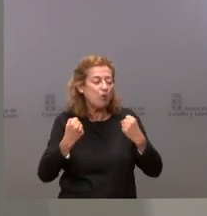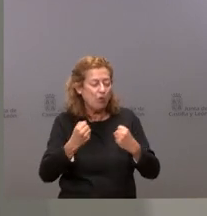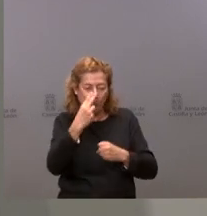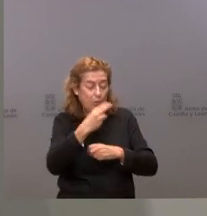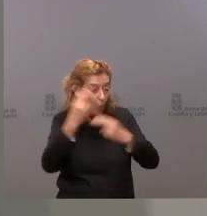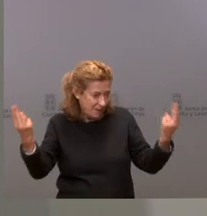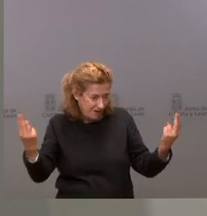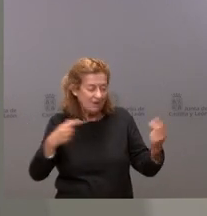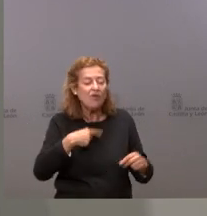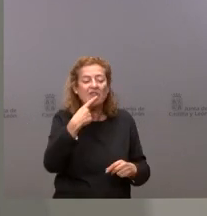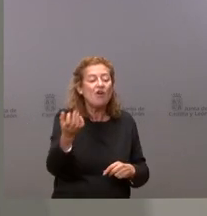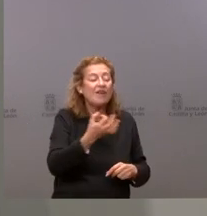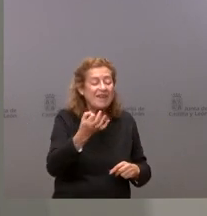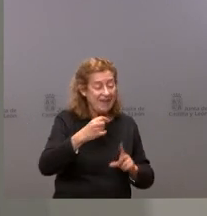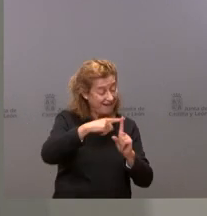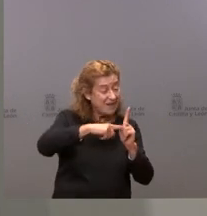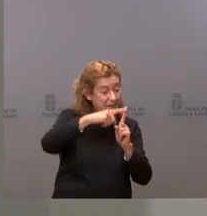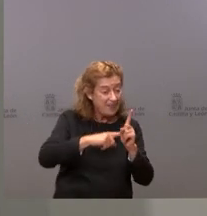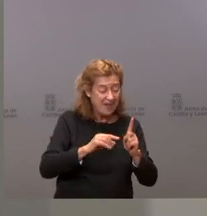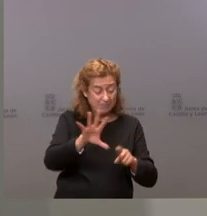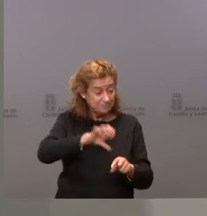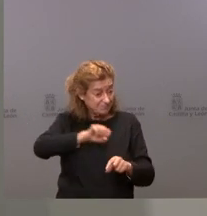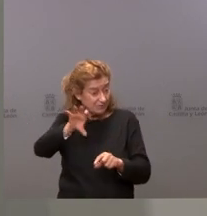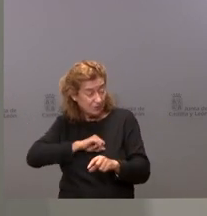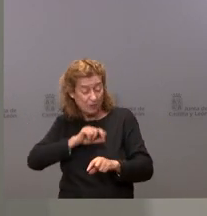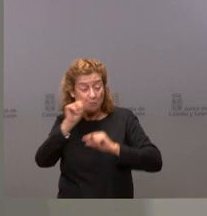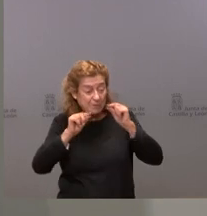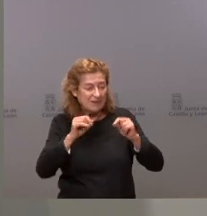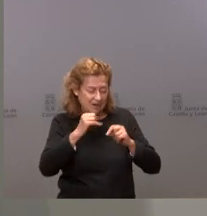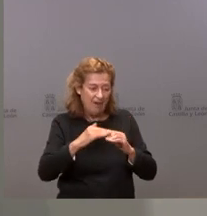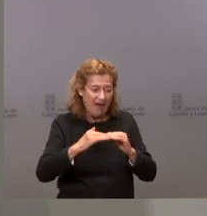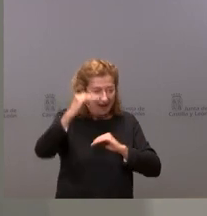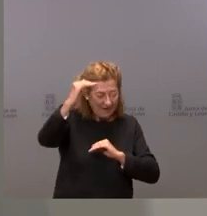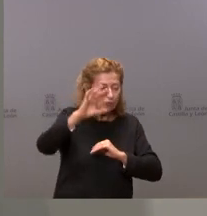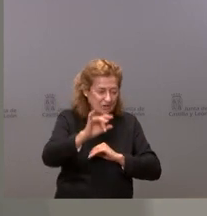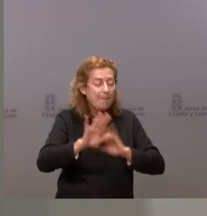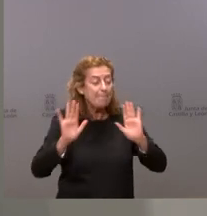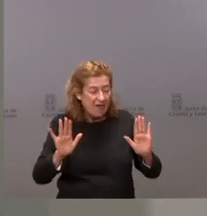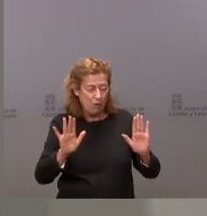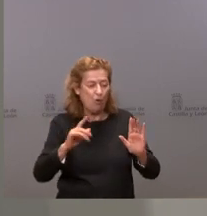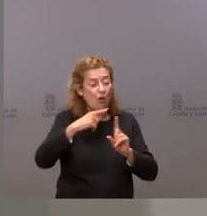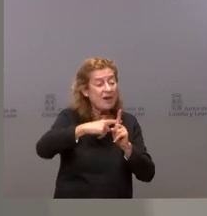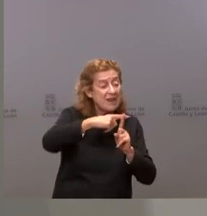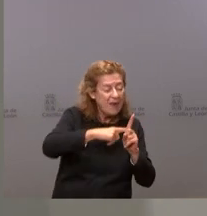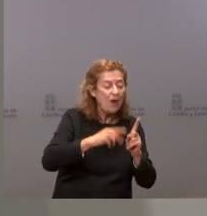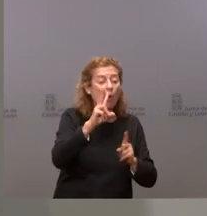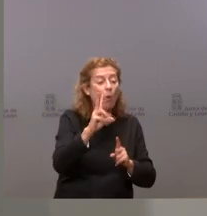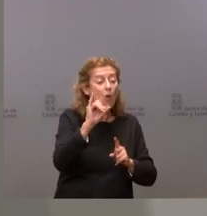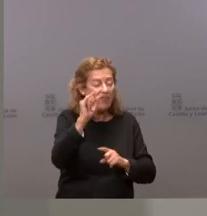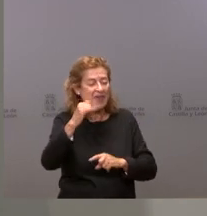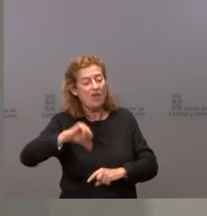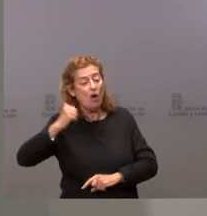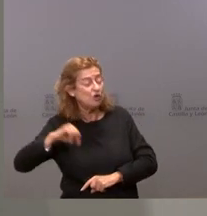Lo que sí que decimos es que el nivel de contagio y de incidencia es elevado, pero que el nivel de UCI y de